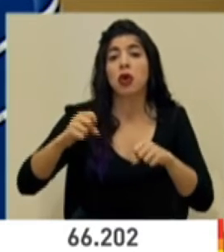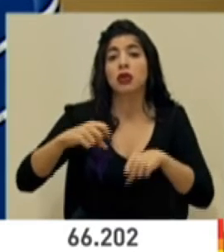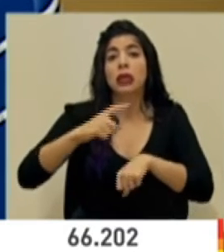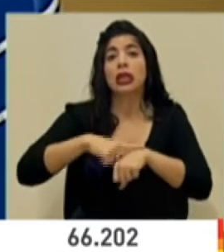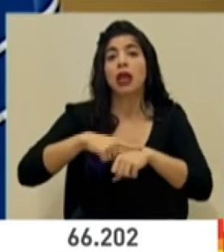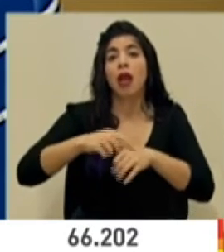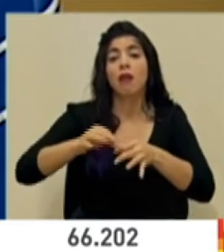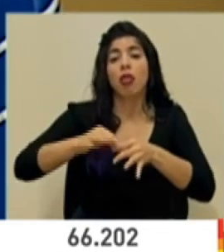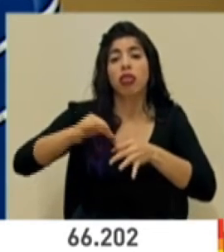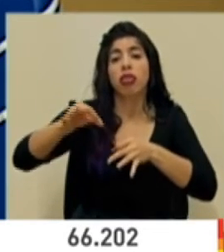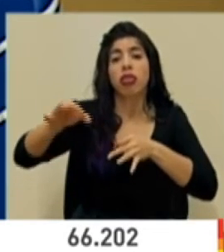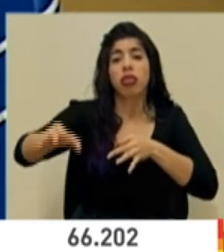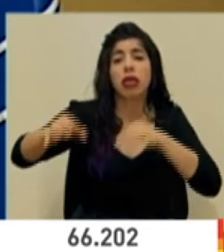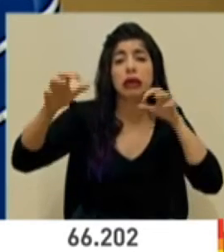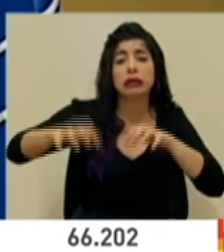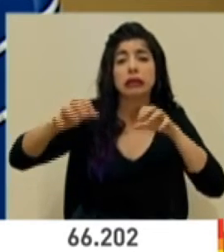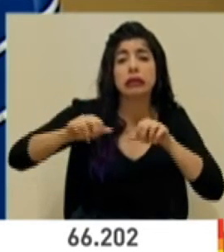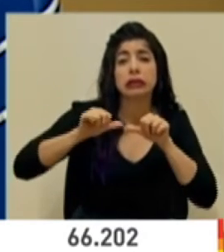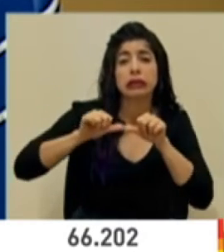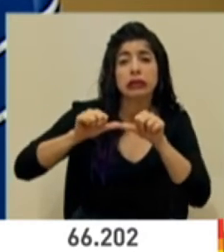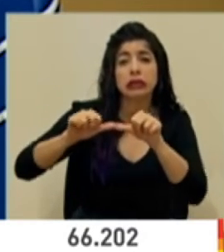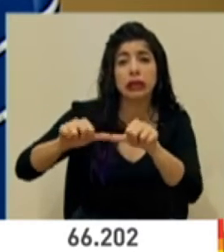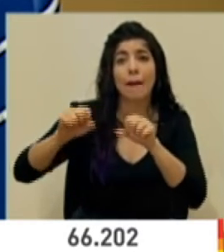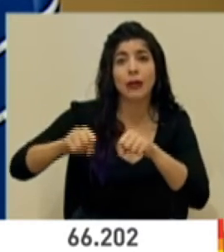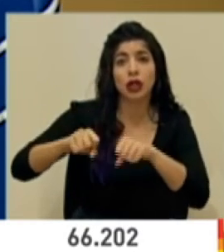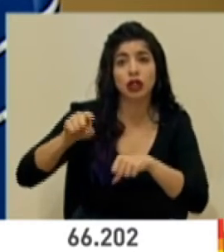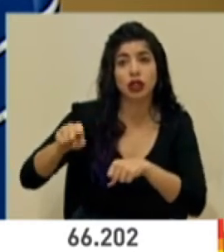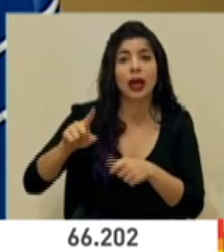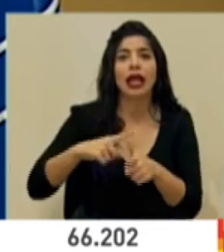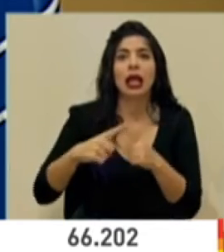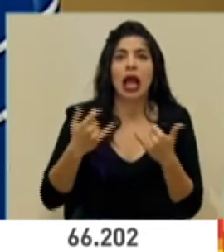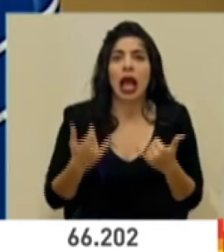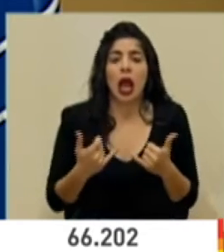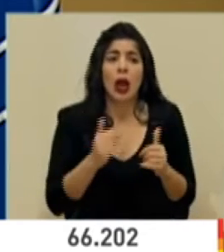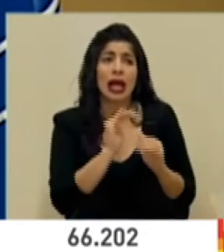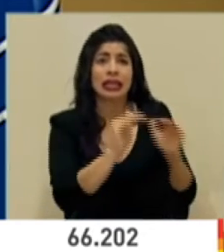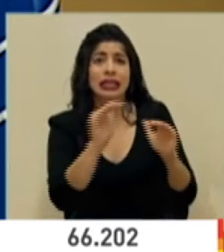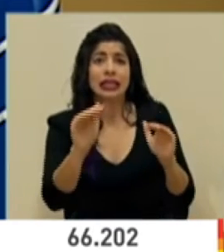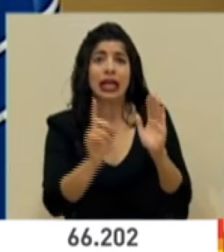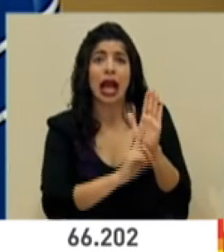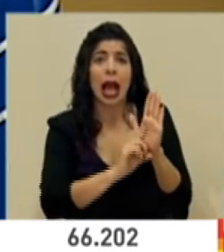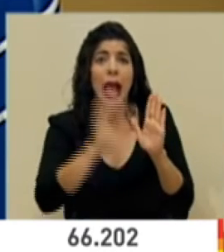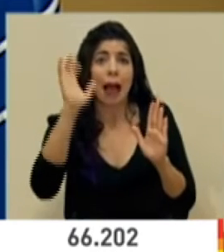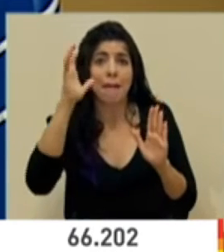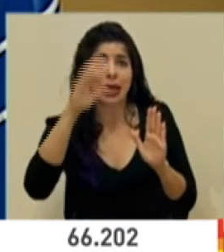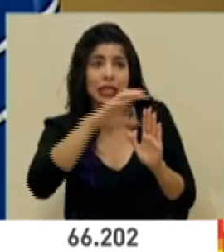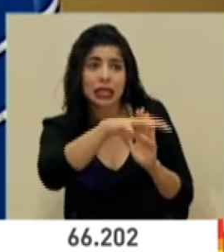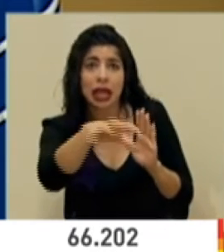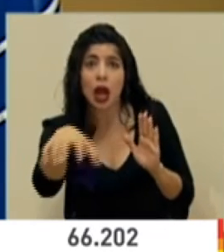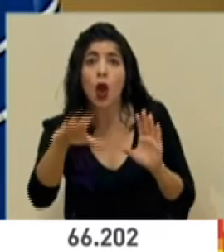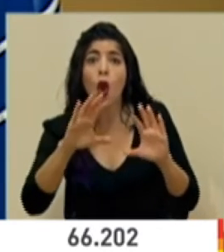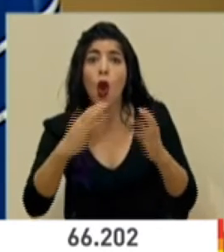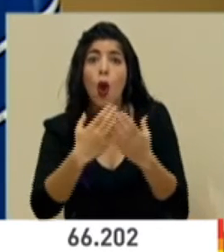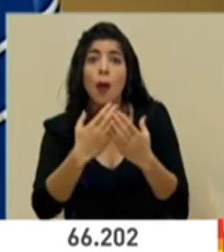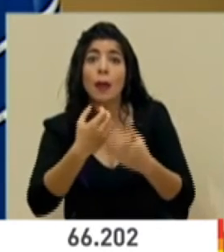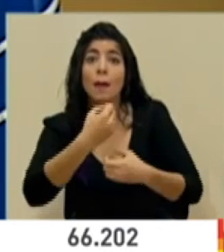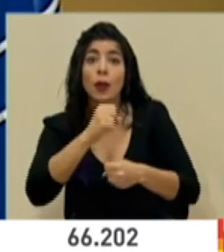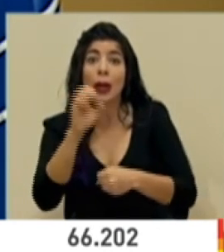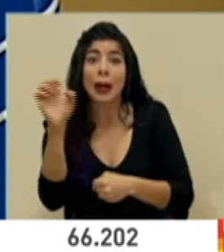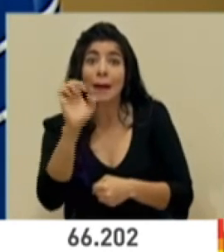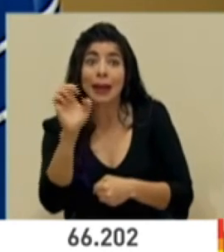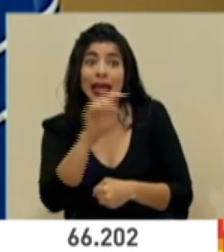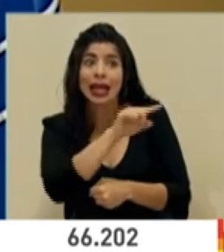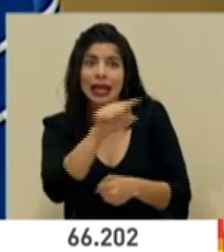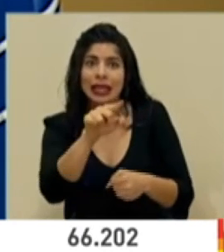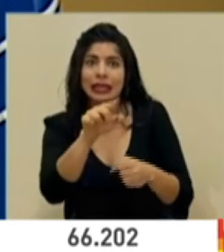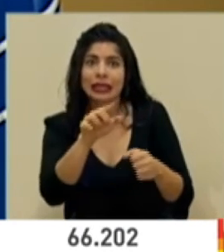prolongados. Así que hacemos el llamado en la condición de alerta amarilla a los comités municipales de emergencia para que se mantengan en constante